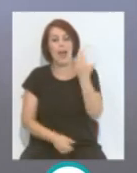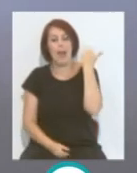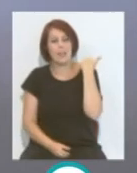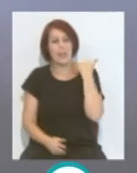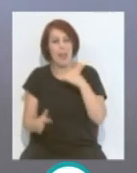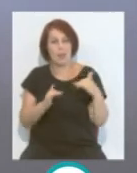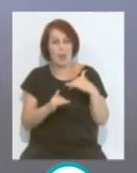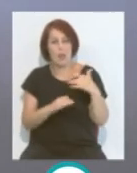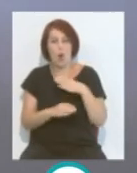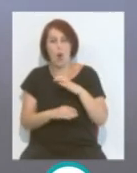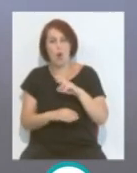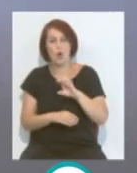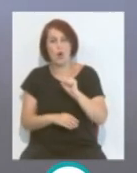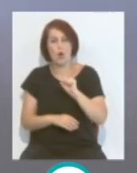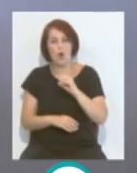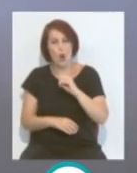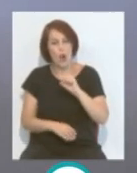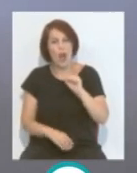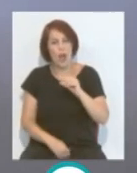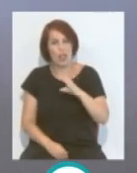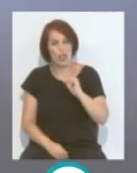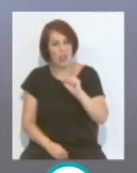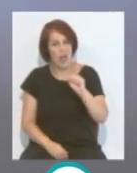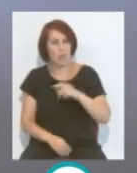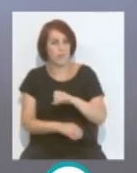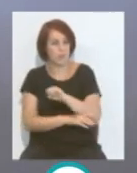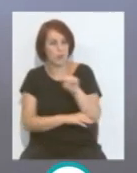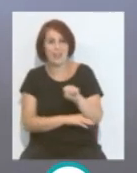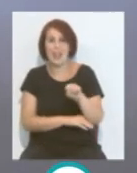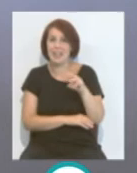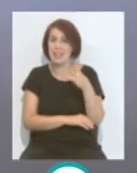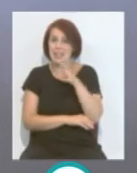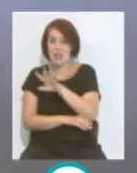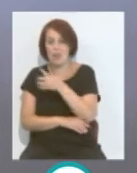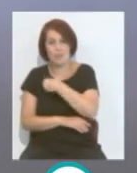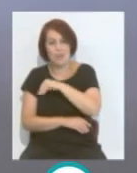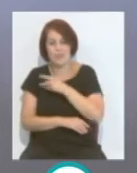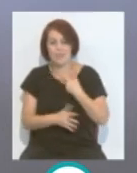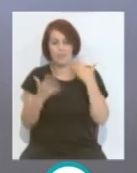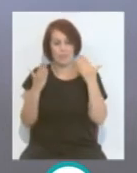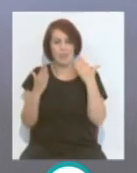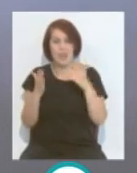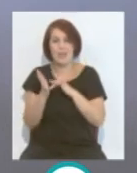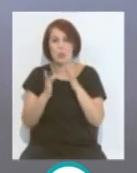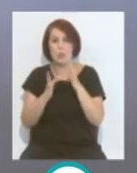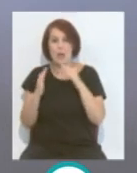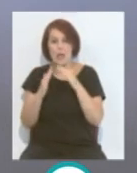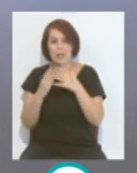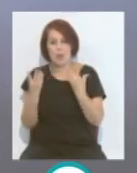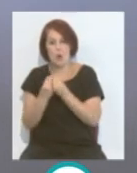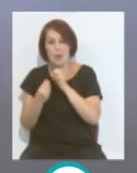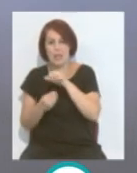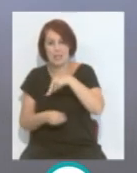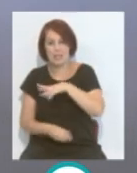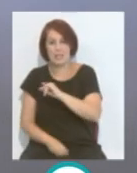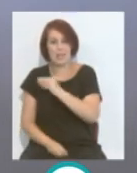Croacia vencer de 3 a 5. La enhorabuena a nuestro amigo Jesús Casas, que se ha plantado junto a Luis Enrique, el resto del cuerpo técnico